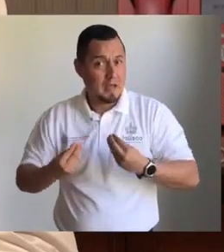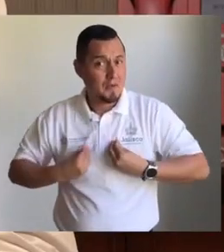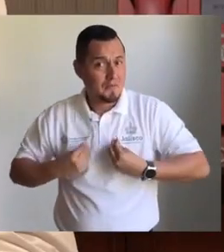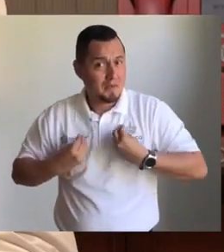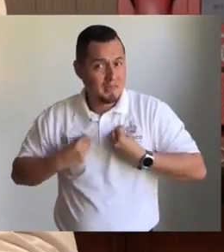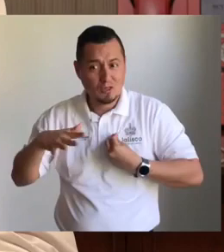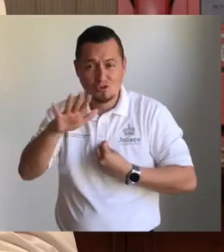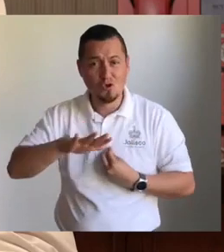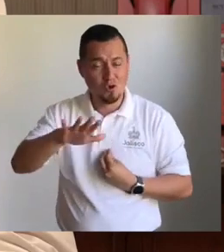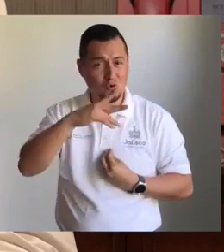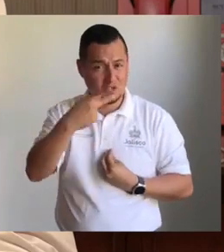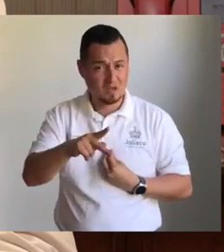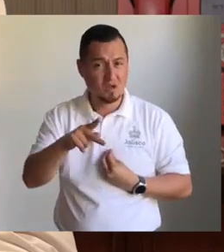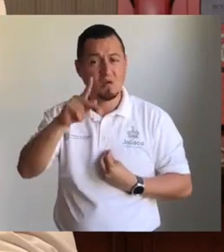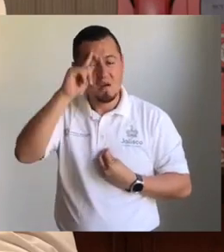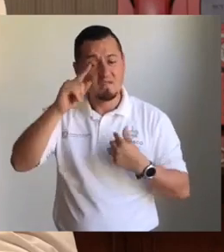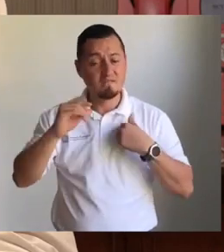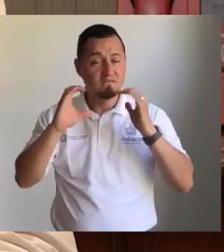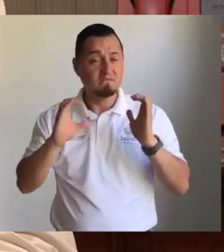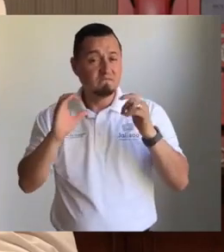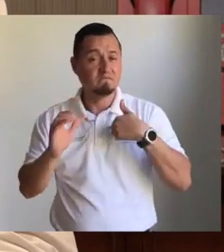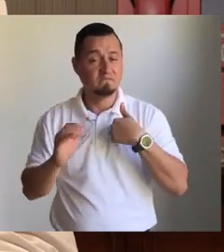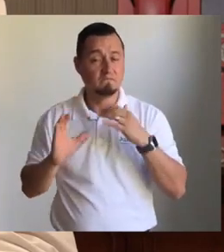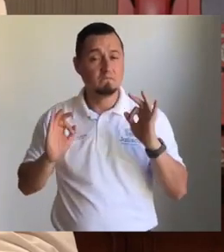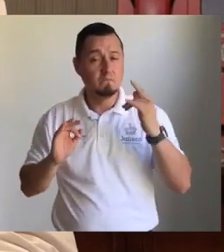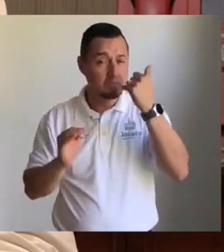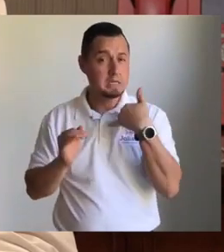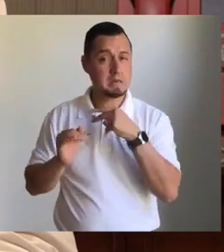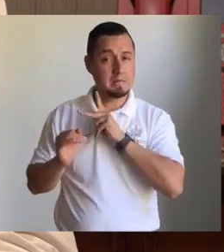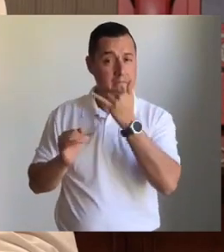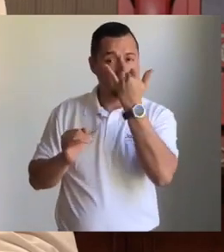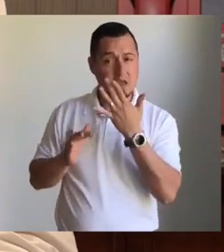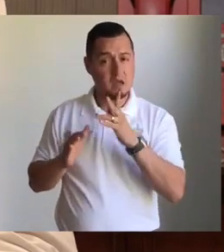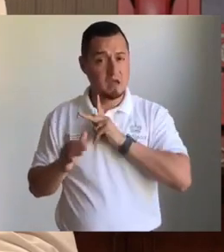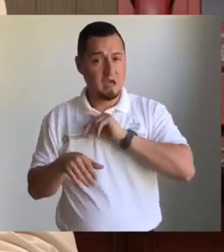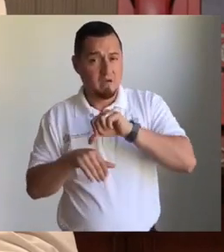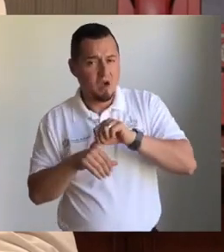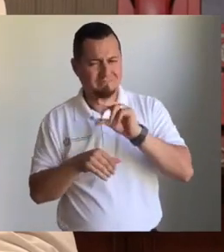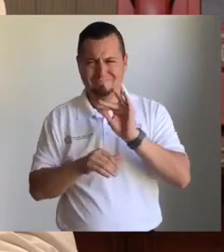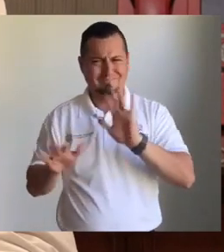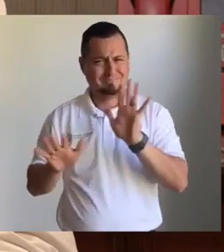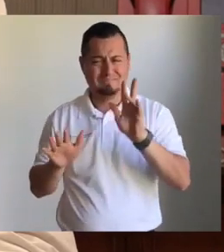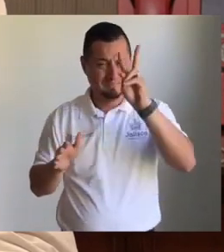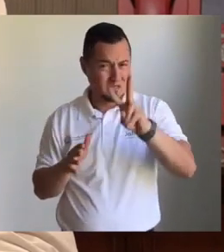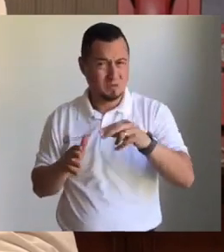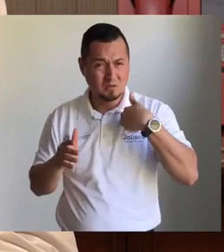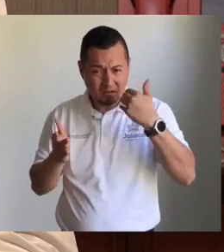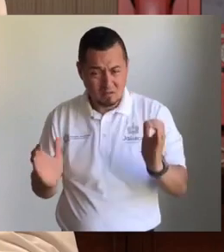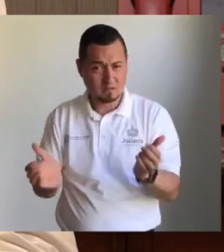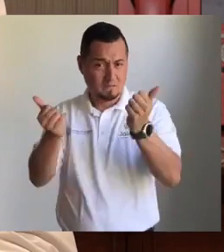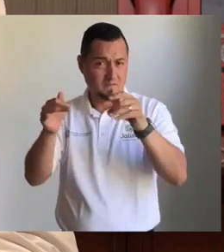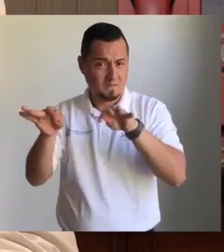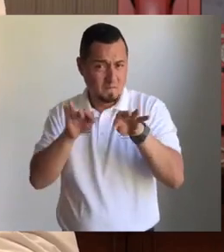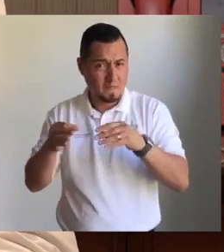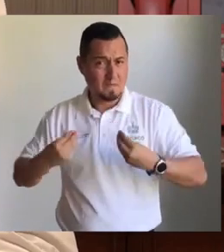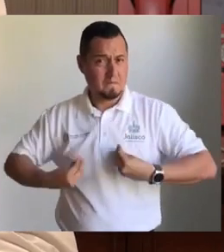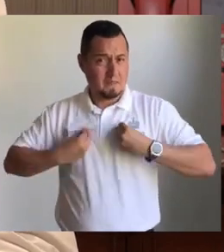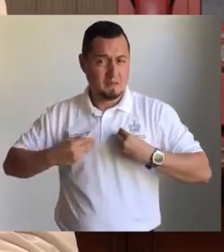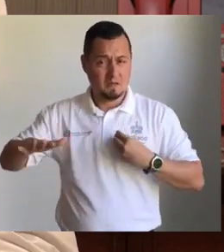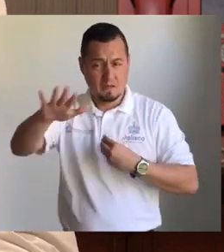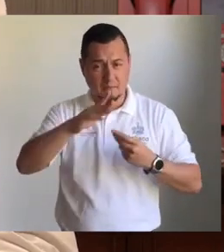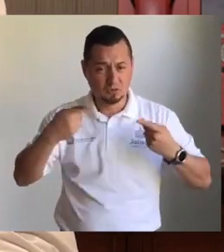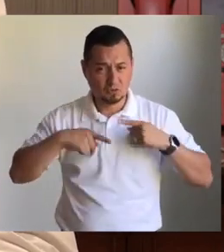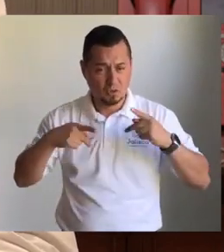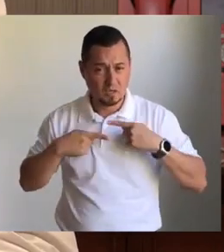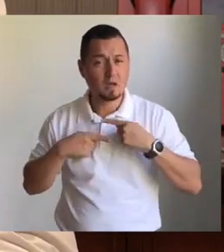trabajando para cuidar la vida y la salud de los jaliscienses, no para cuidar las estadísticas. Confío que es lo mismo que van a hacer en México. Subsecretario López-Gatell,